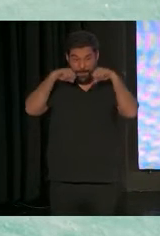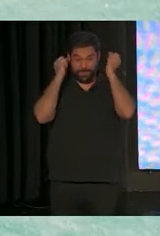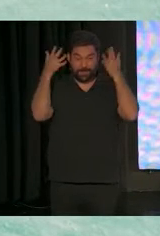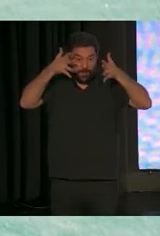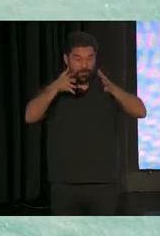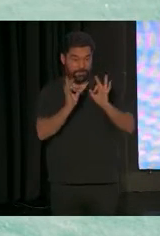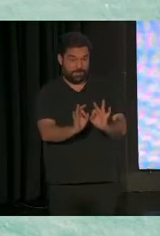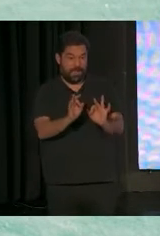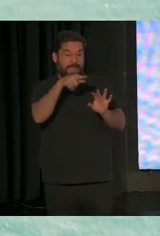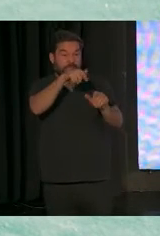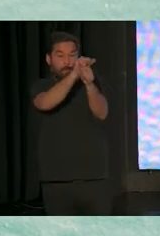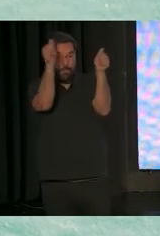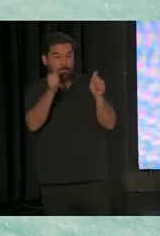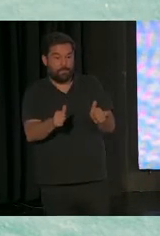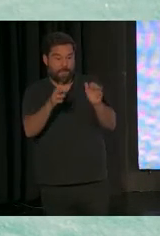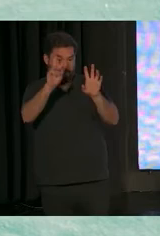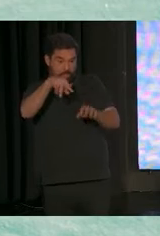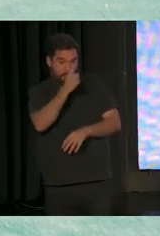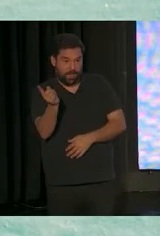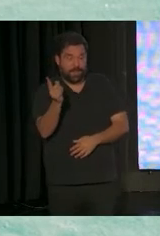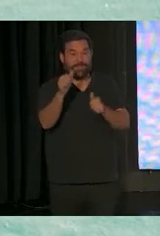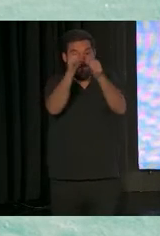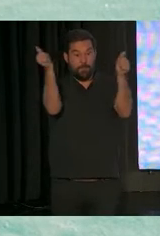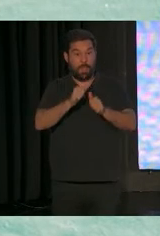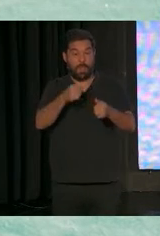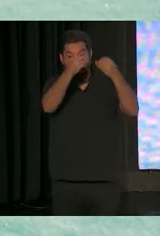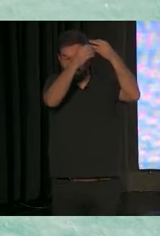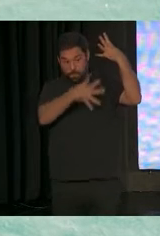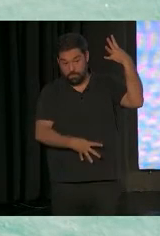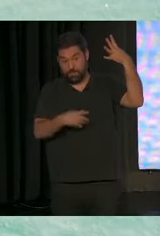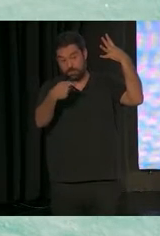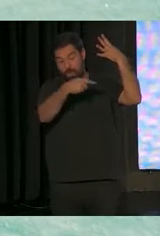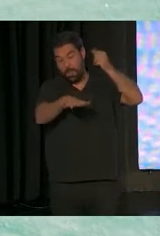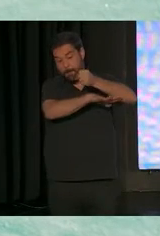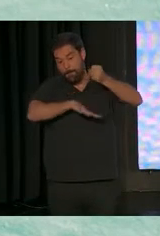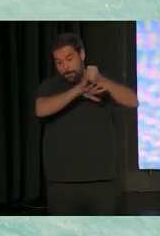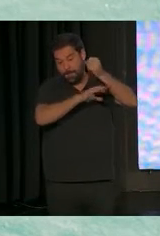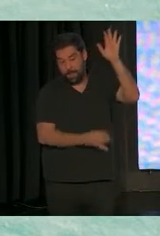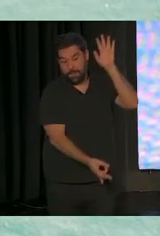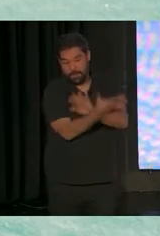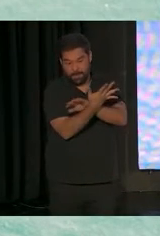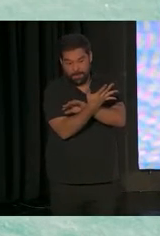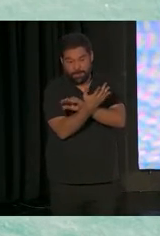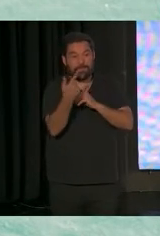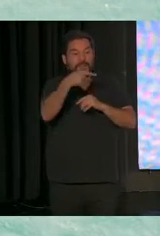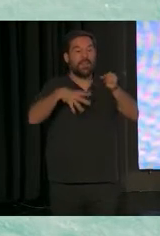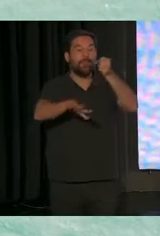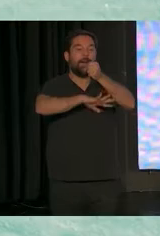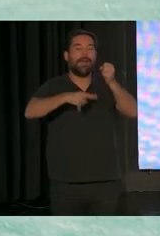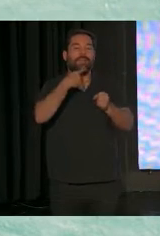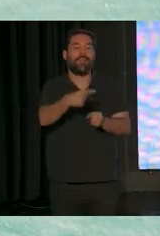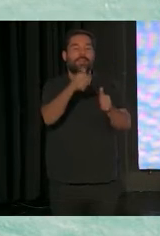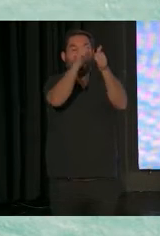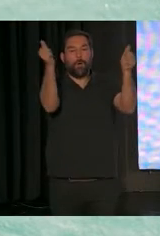No es un modelo más. Los modelos salen todos de esa base. Y la base dice que todos esos